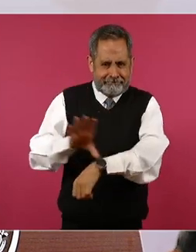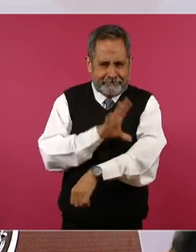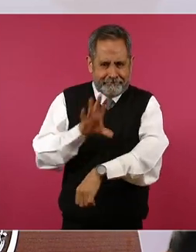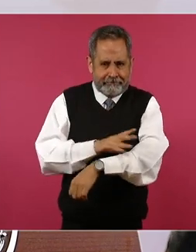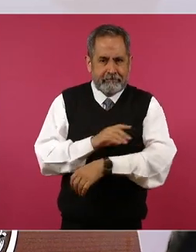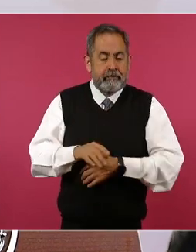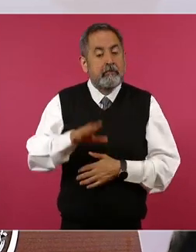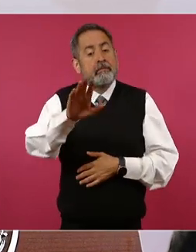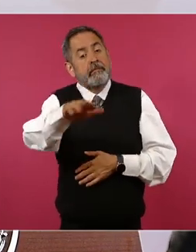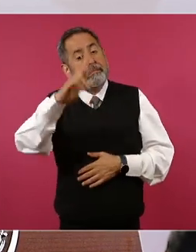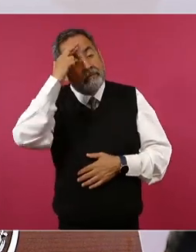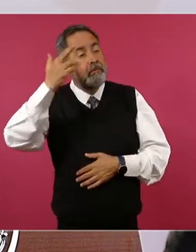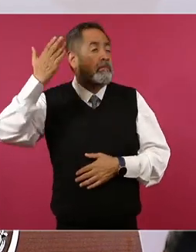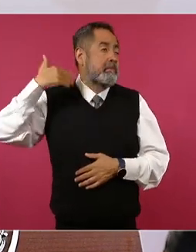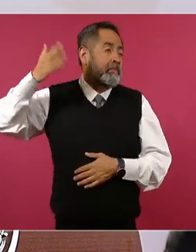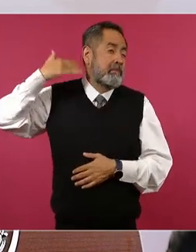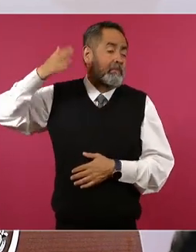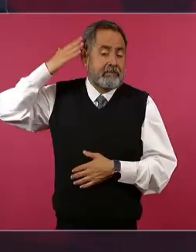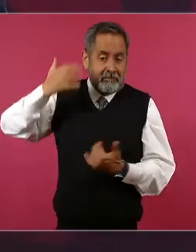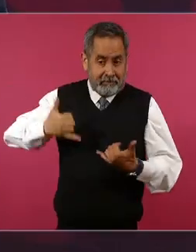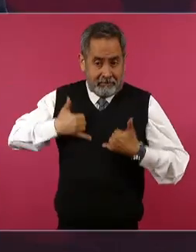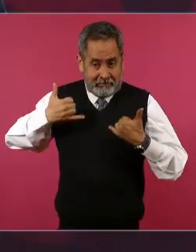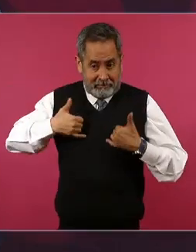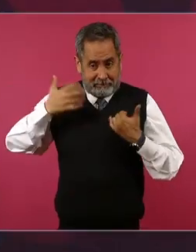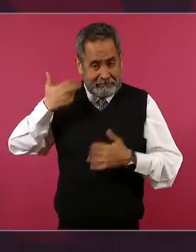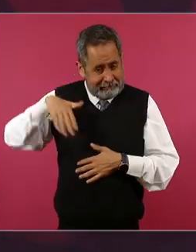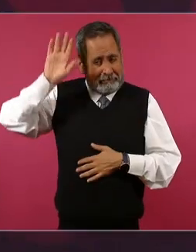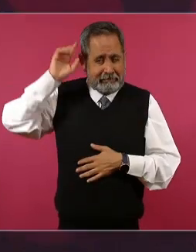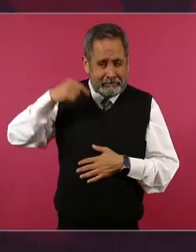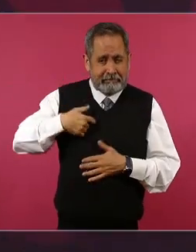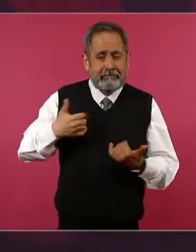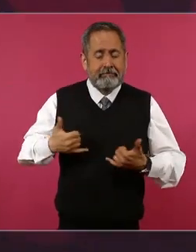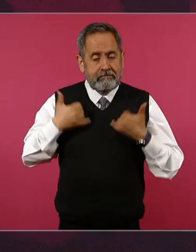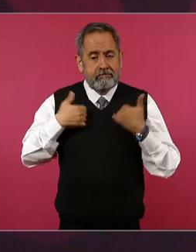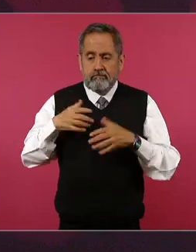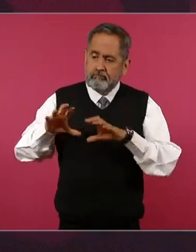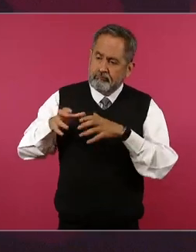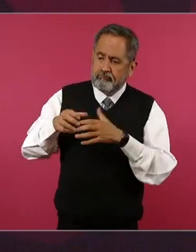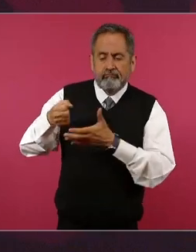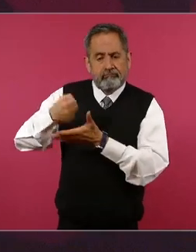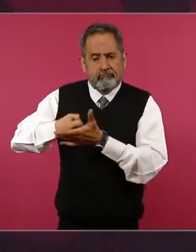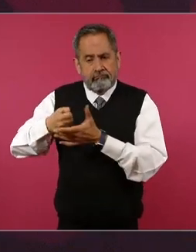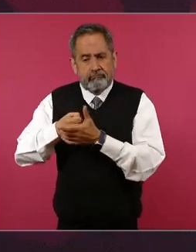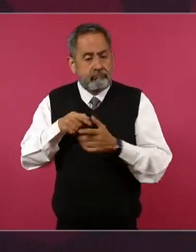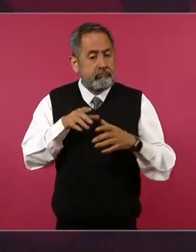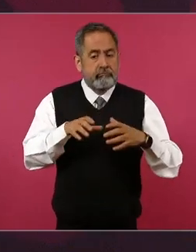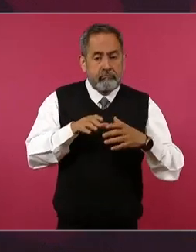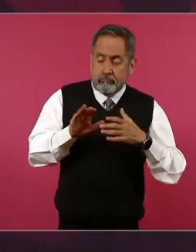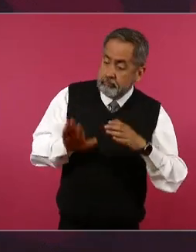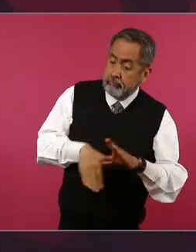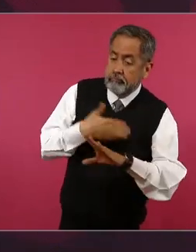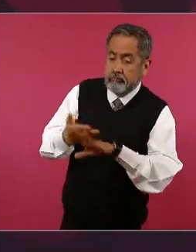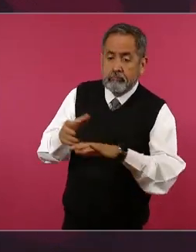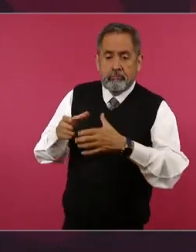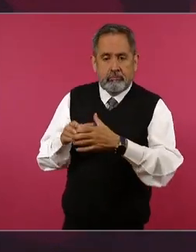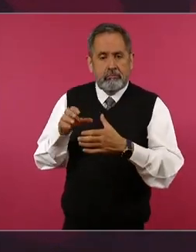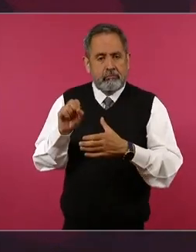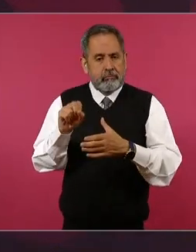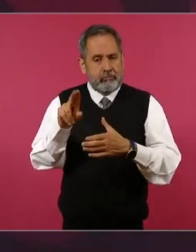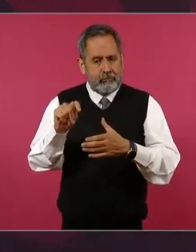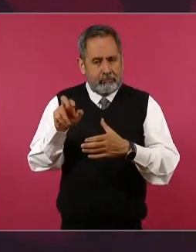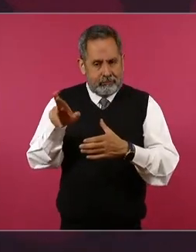nosotros estábamos jóvenes en la universidad surgió un movimiento en contra del Suter